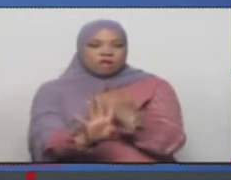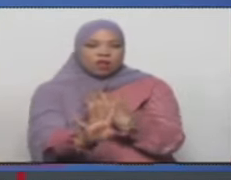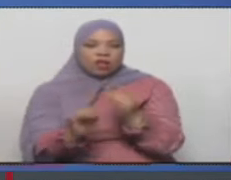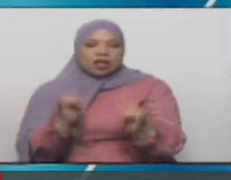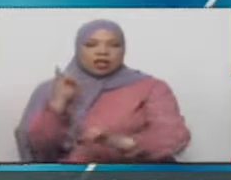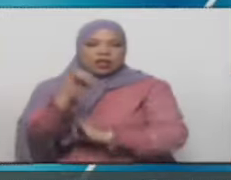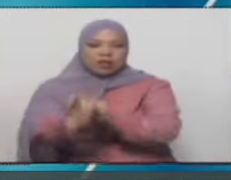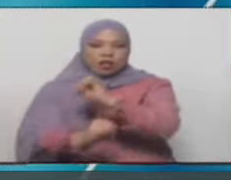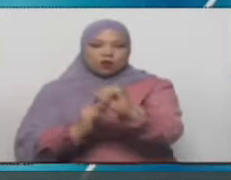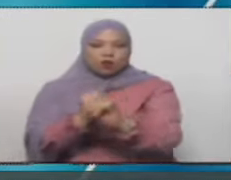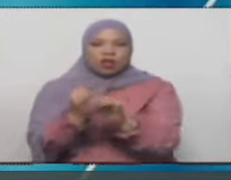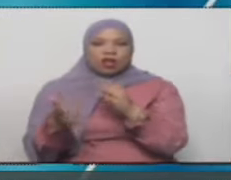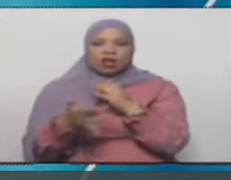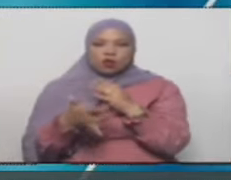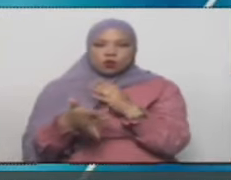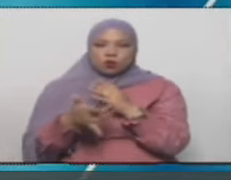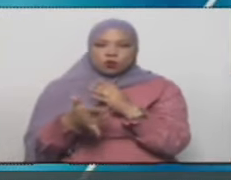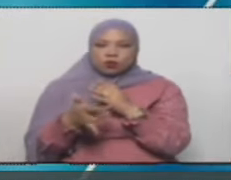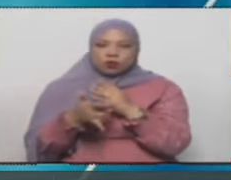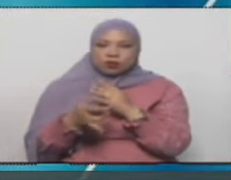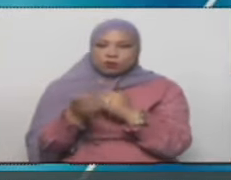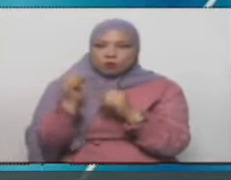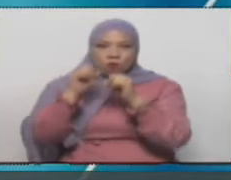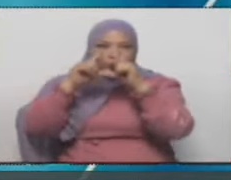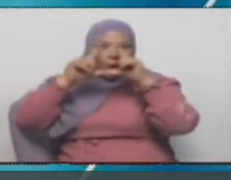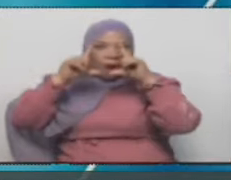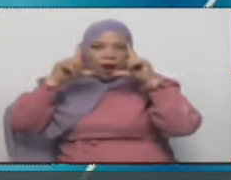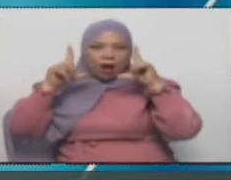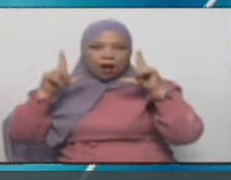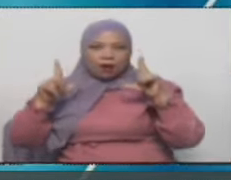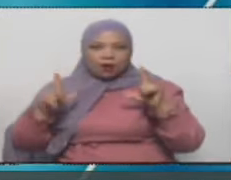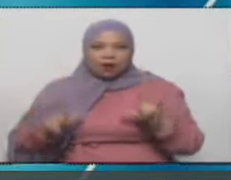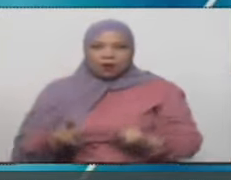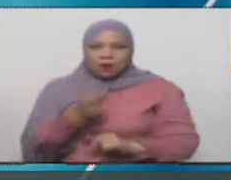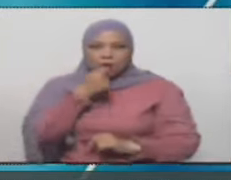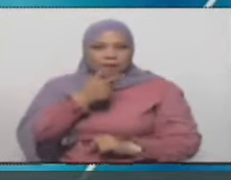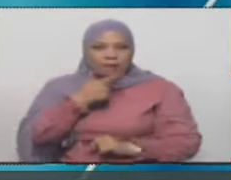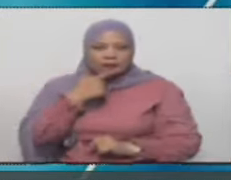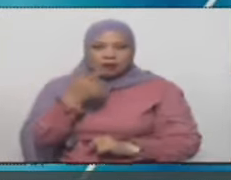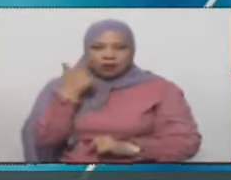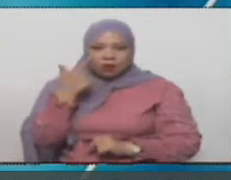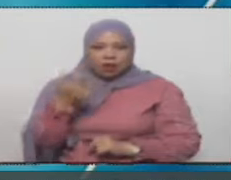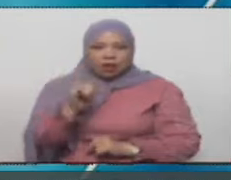internacional, imponente, verdaderamente.